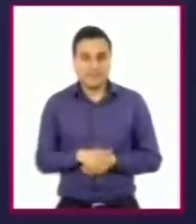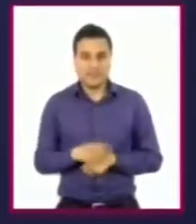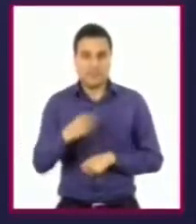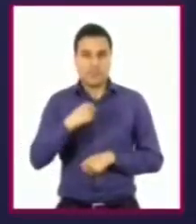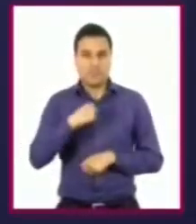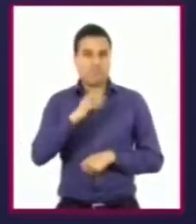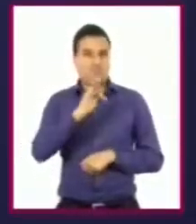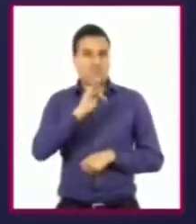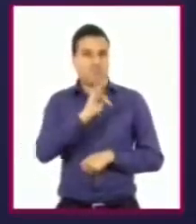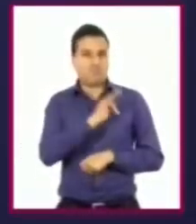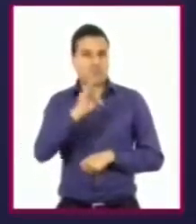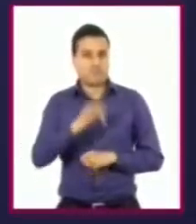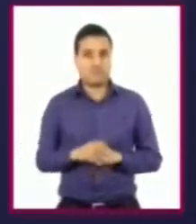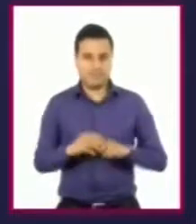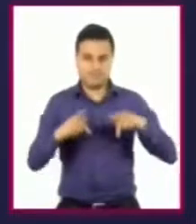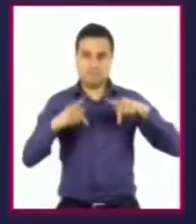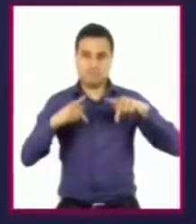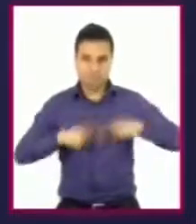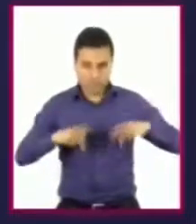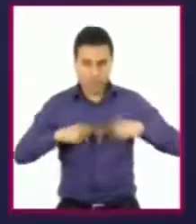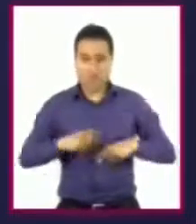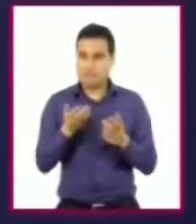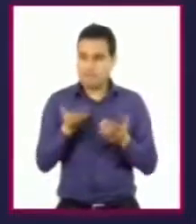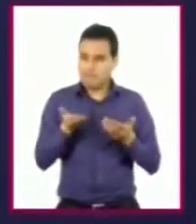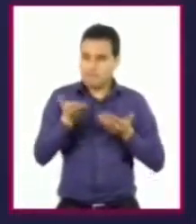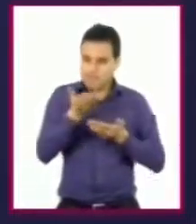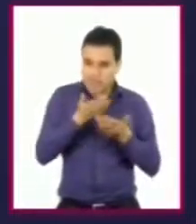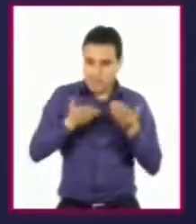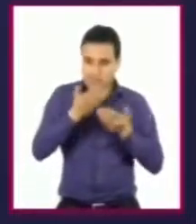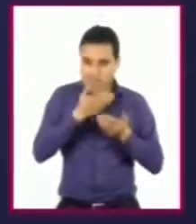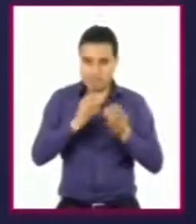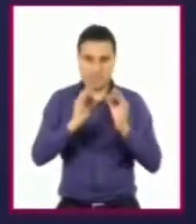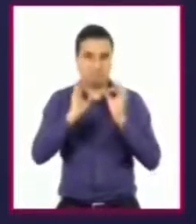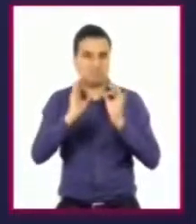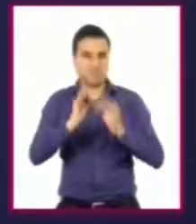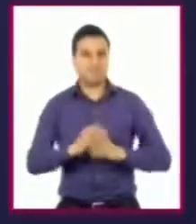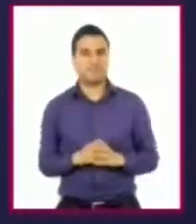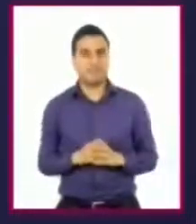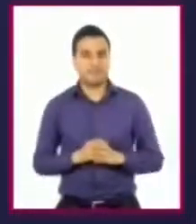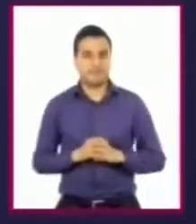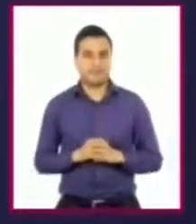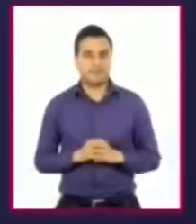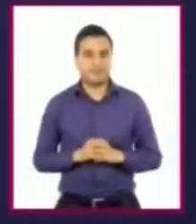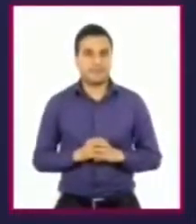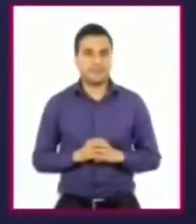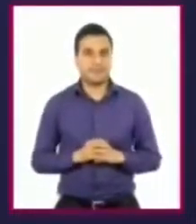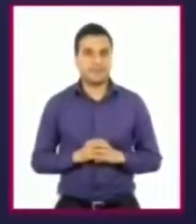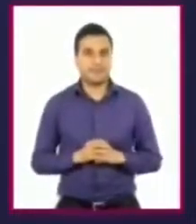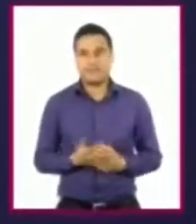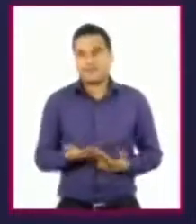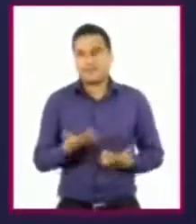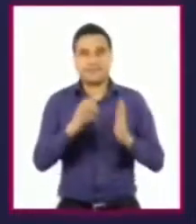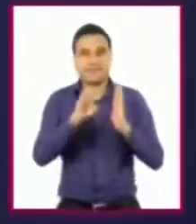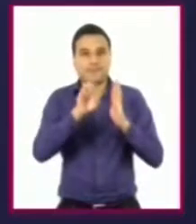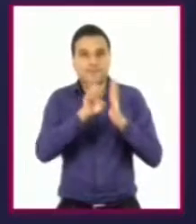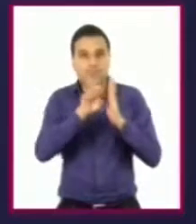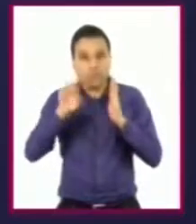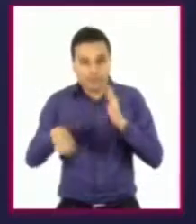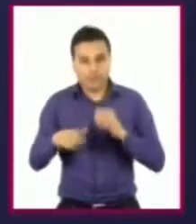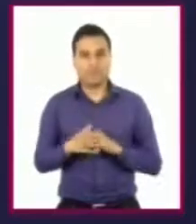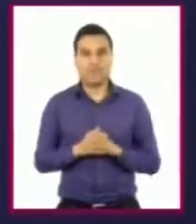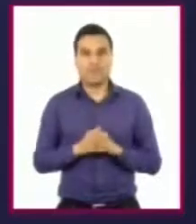les permitirán relacionarse efectivamente con las personas que les rodean. Como la empatía,